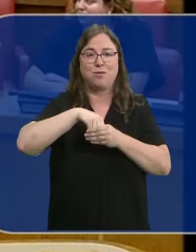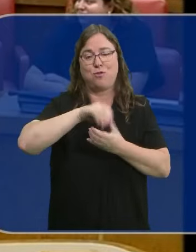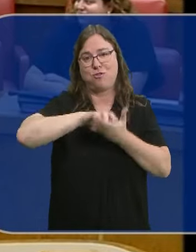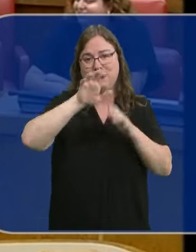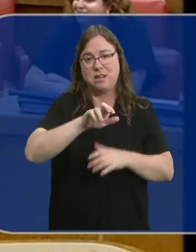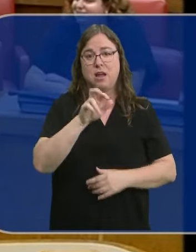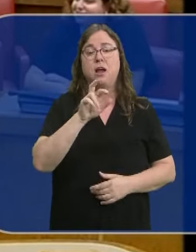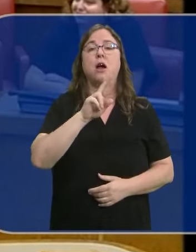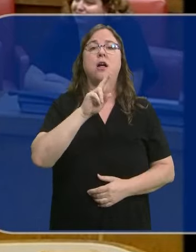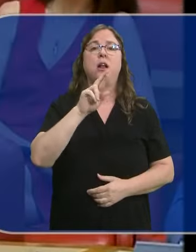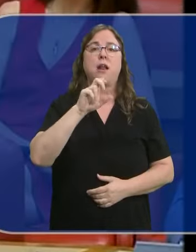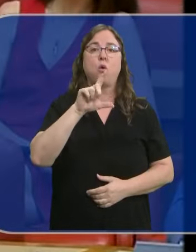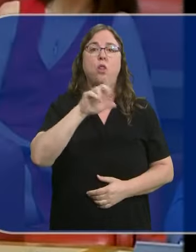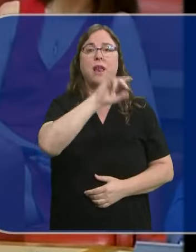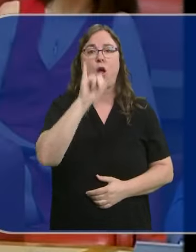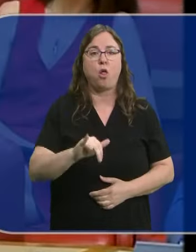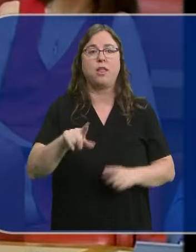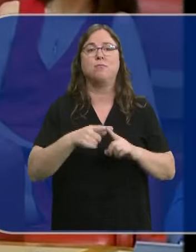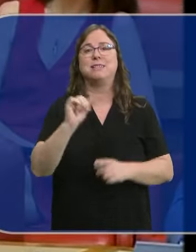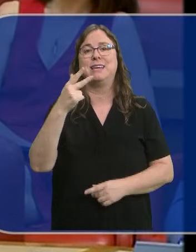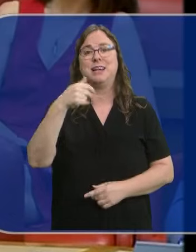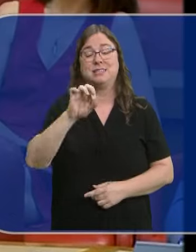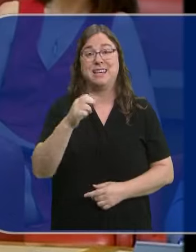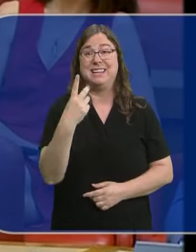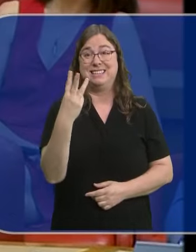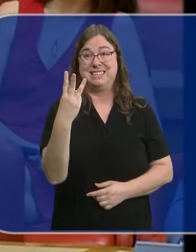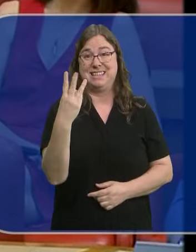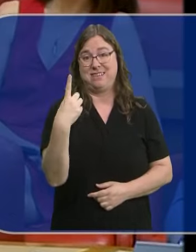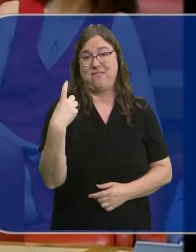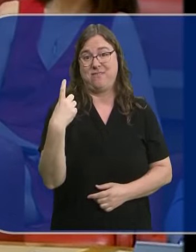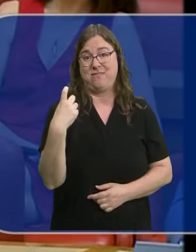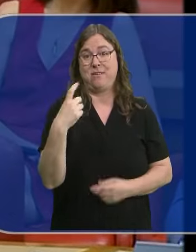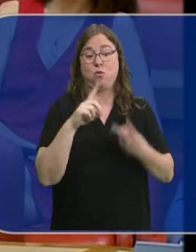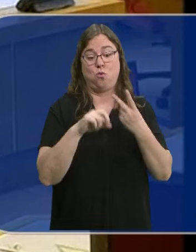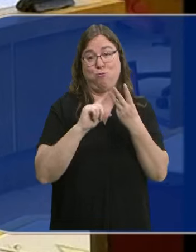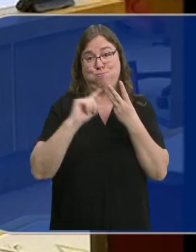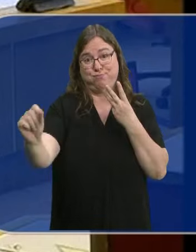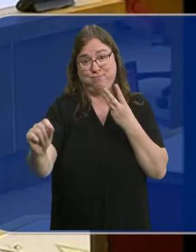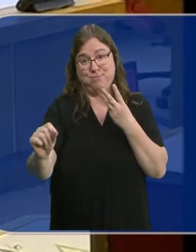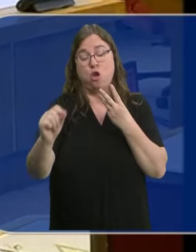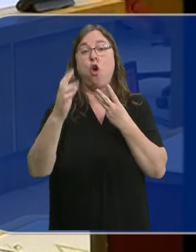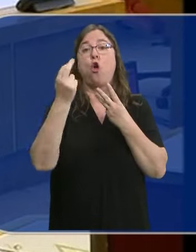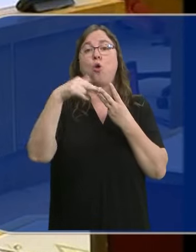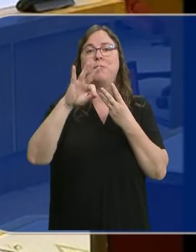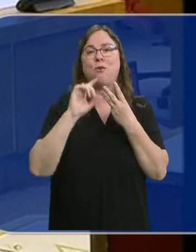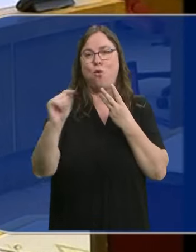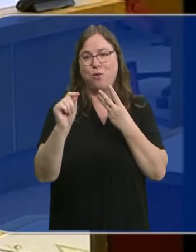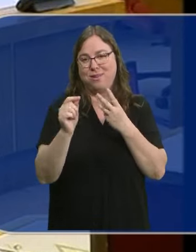leoneses Raúl de la Hoz e Irache García. Han faltado tres, entre ellos el huido de la justicia tónico mil.